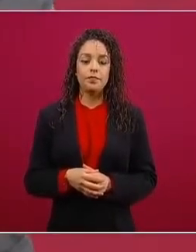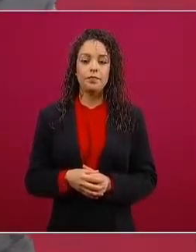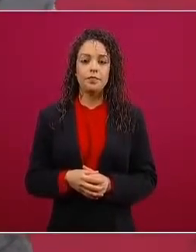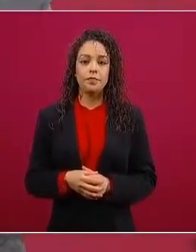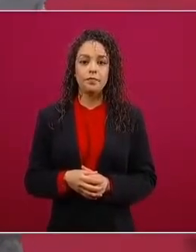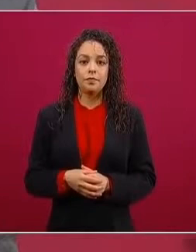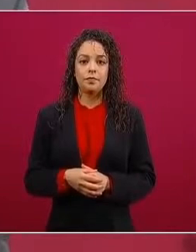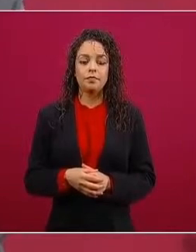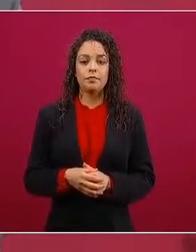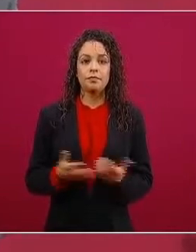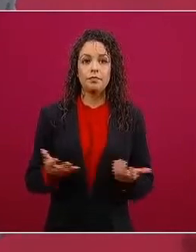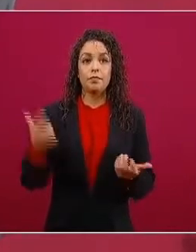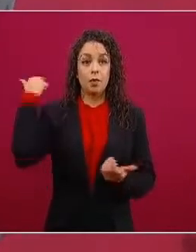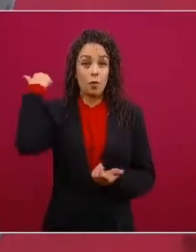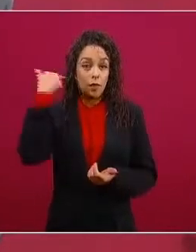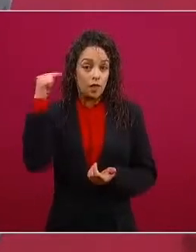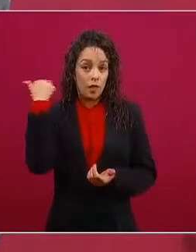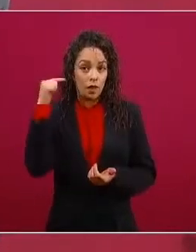Guadalajara